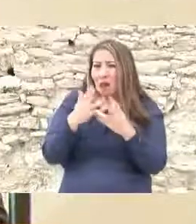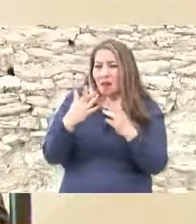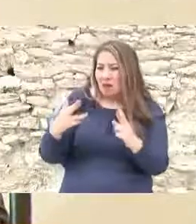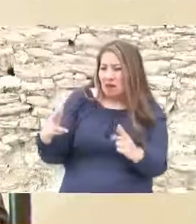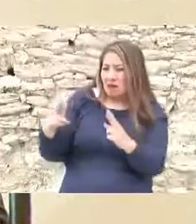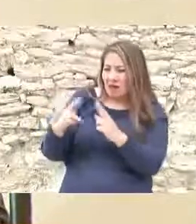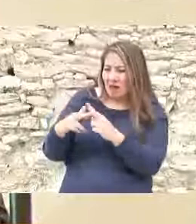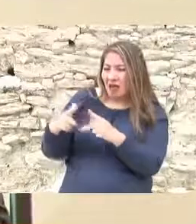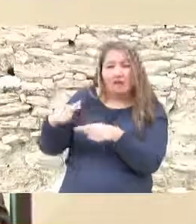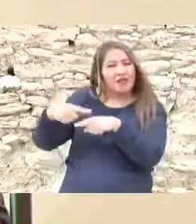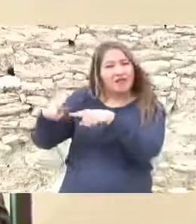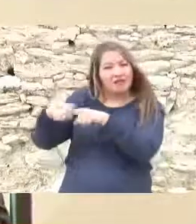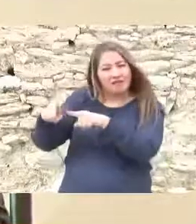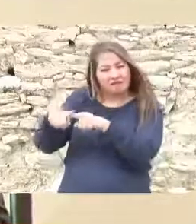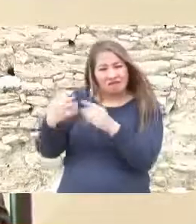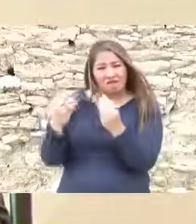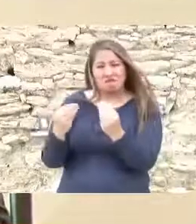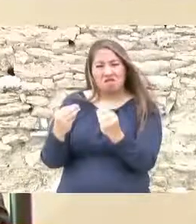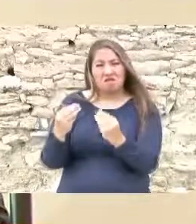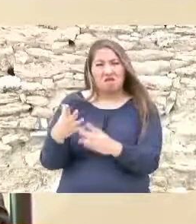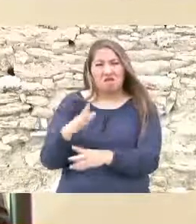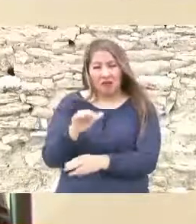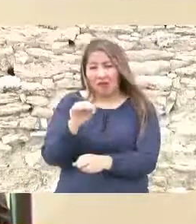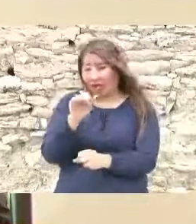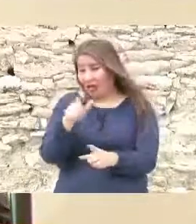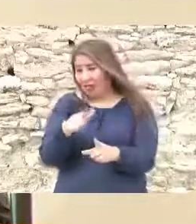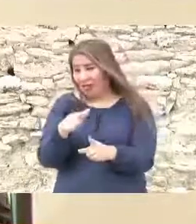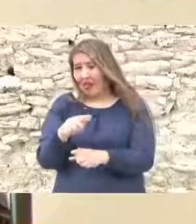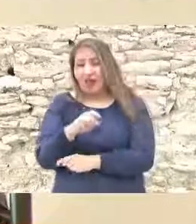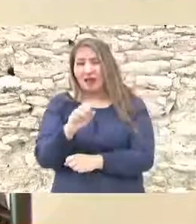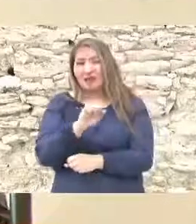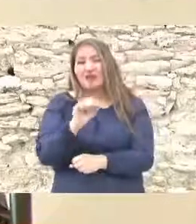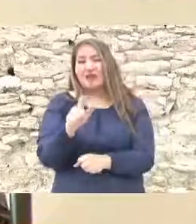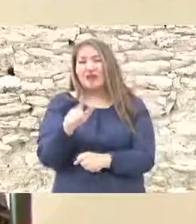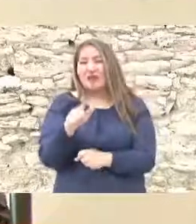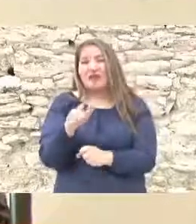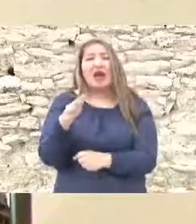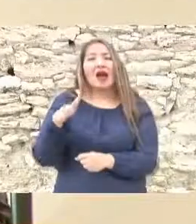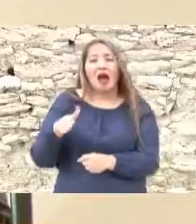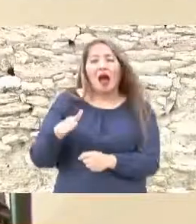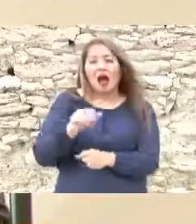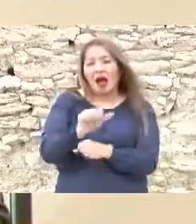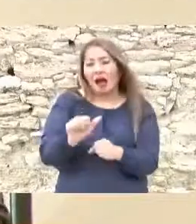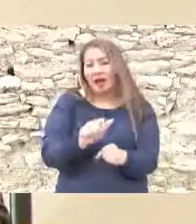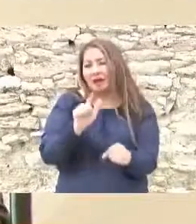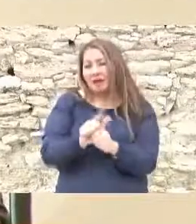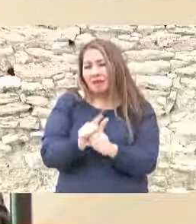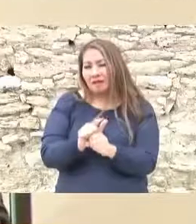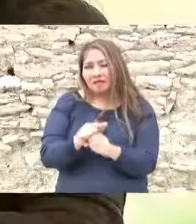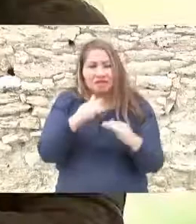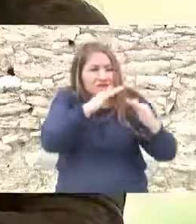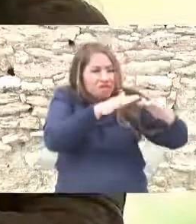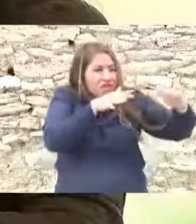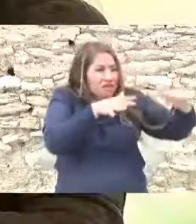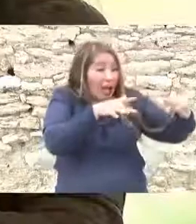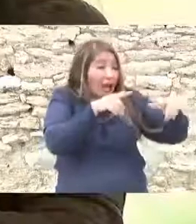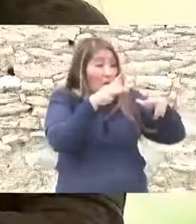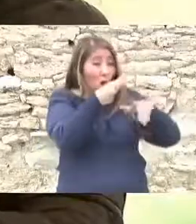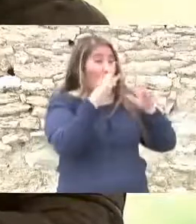áreas de reproducción a un gran número de especies de fauna silvestre. que es un oasis